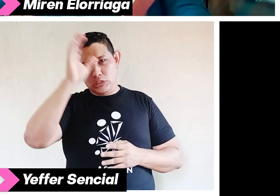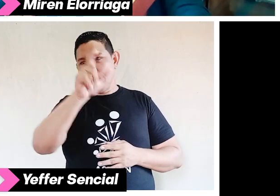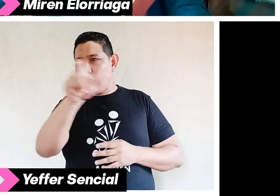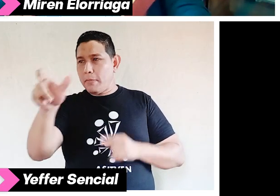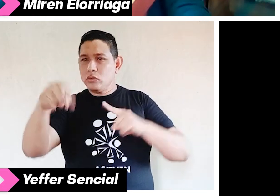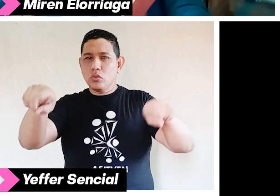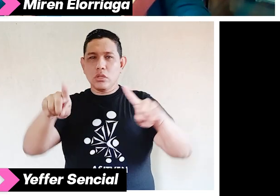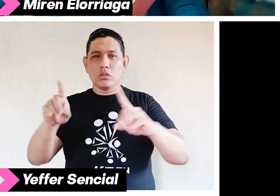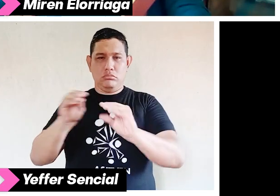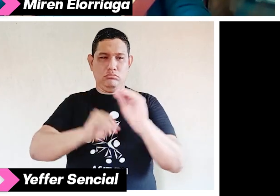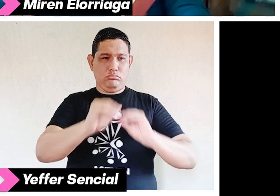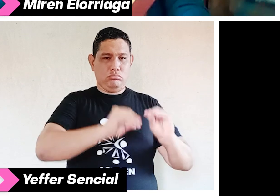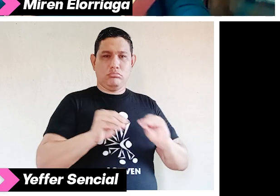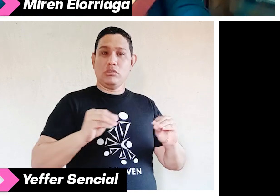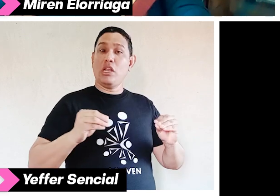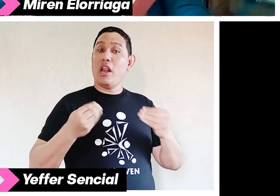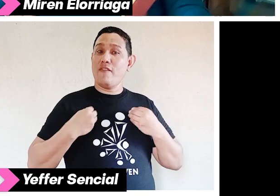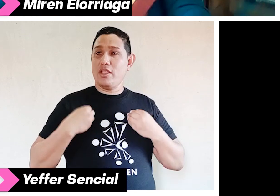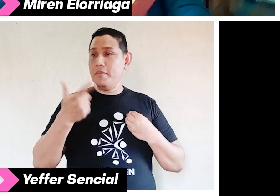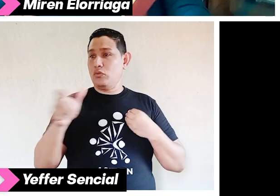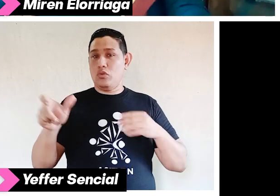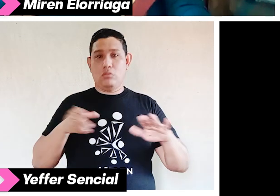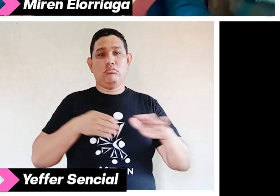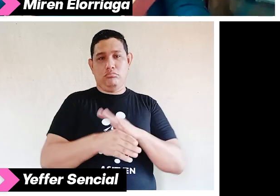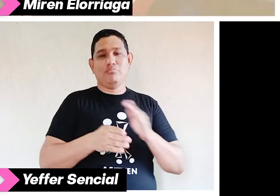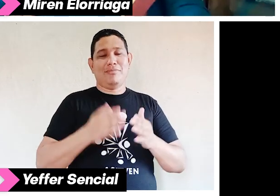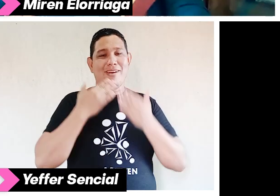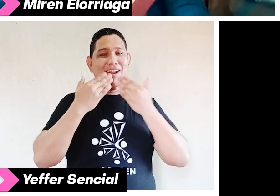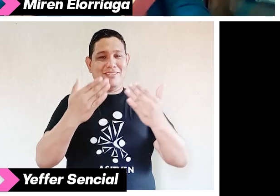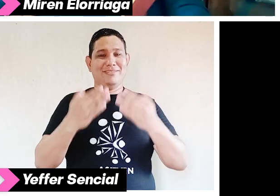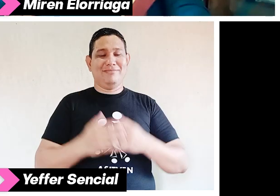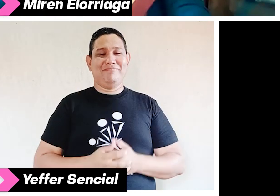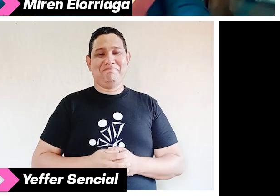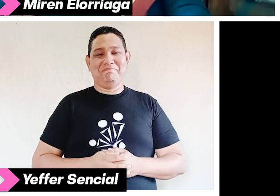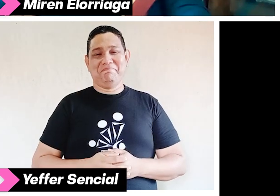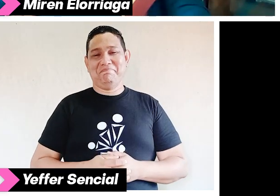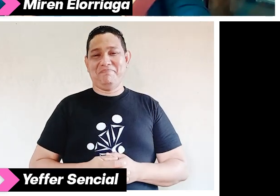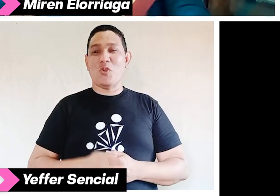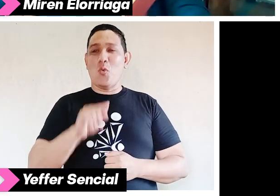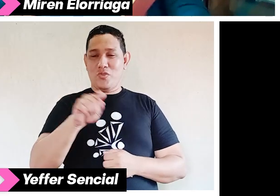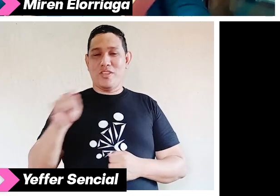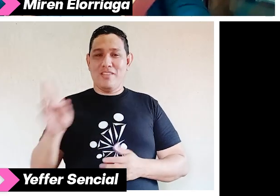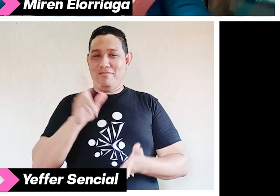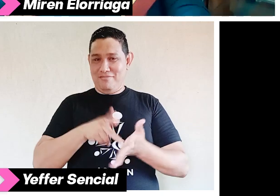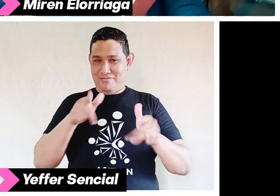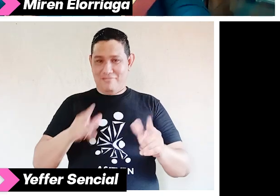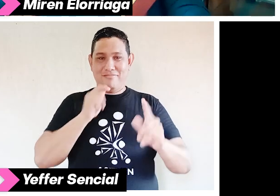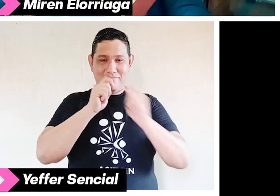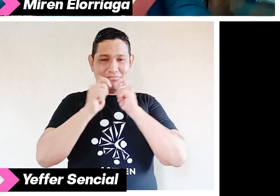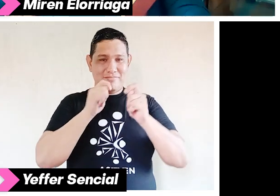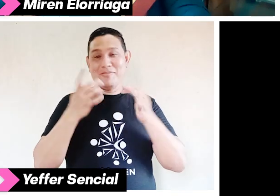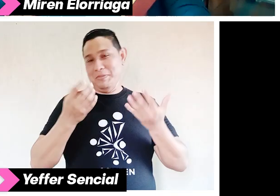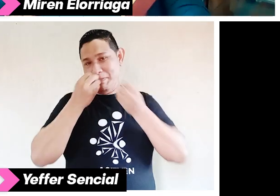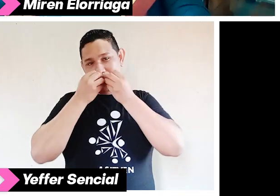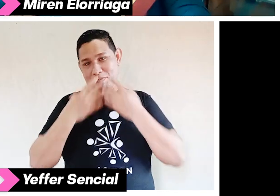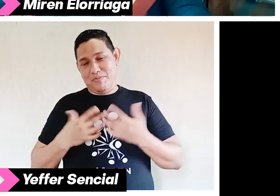crear espacios de vida accesibles. Muchísimas gracias. A ustedes por participar, a ustedes por estar aquí. Entonces,